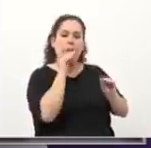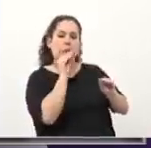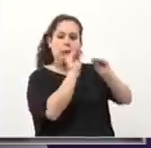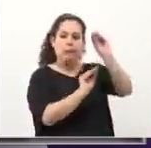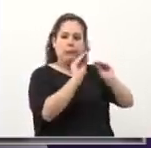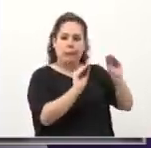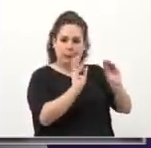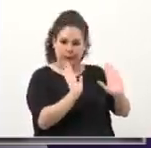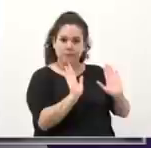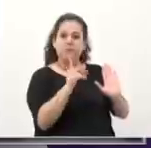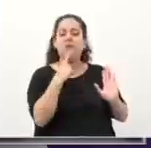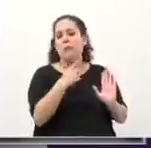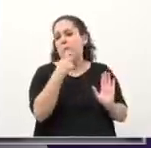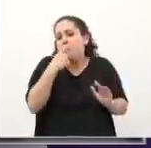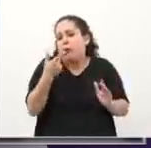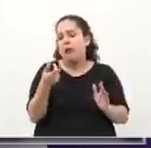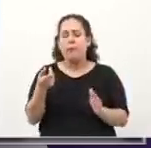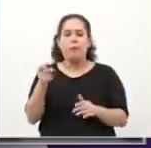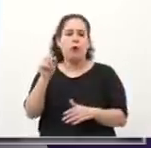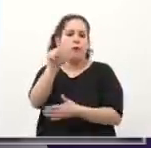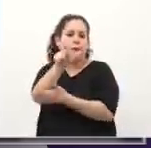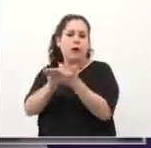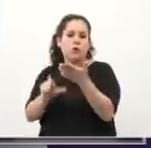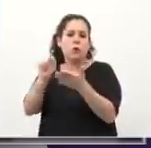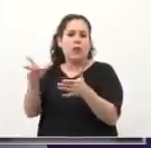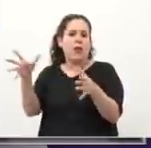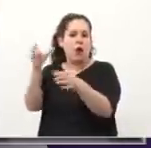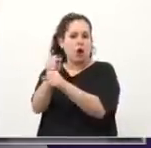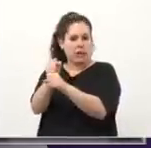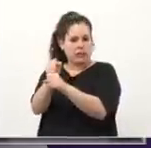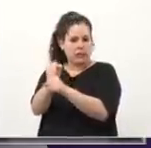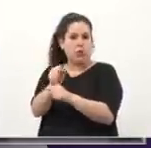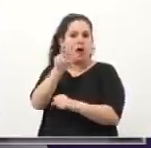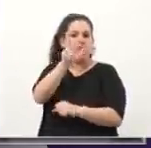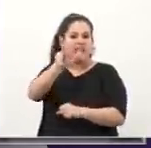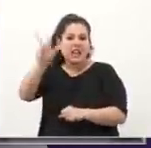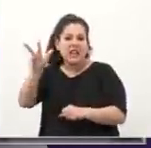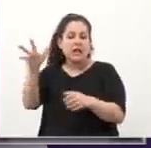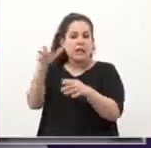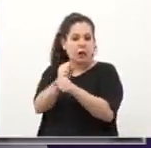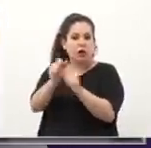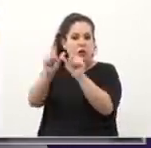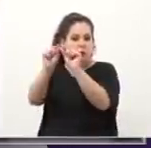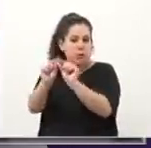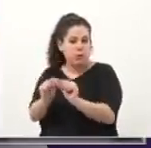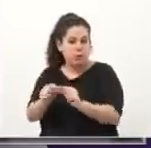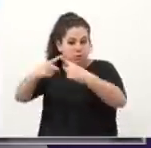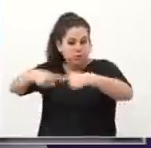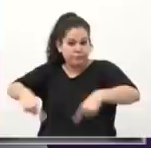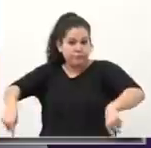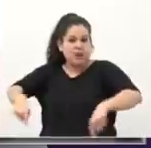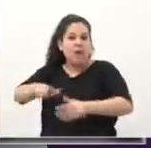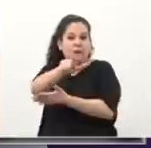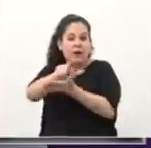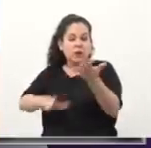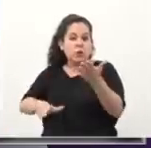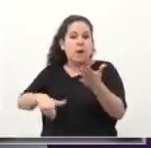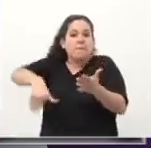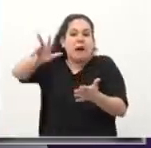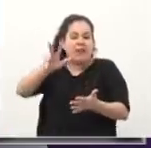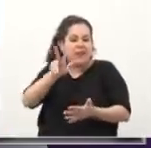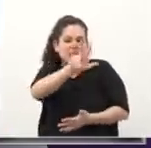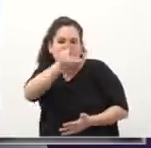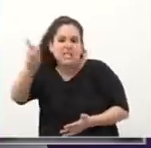colectivos, que son 33 las líneas que mantenemos los porteños, cuya factura fue de más de 300 millones de pesos en